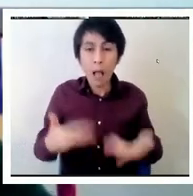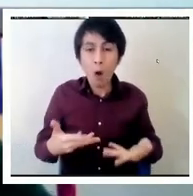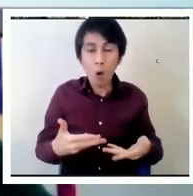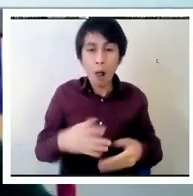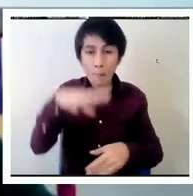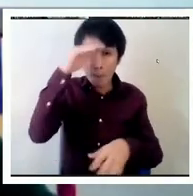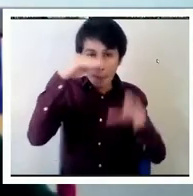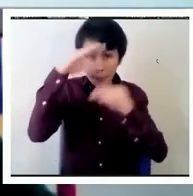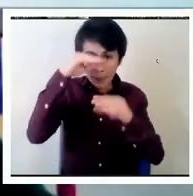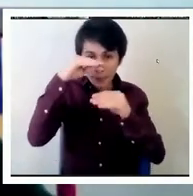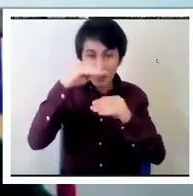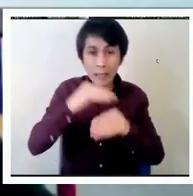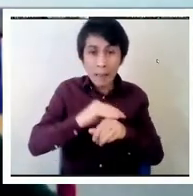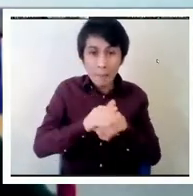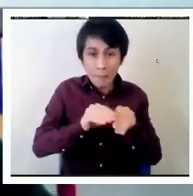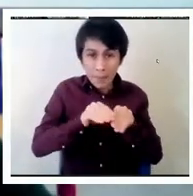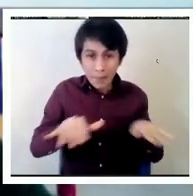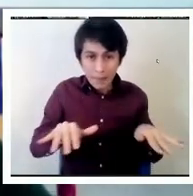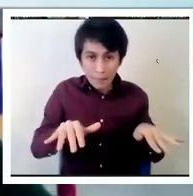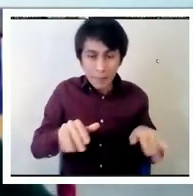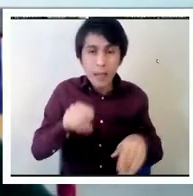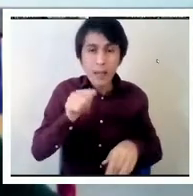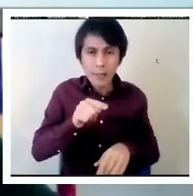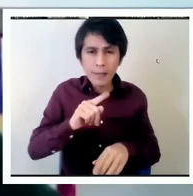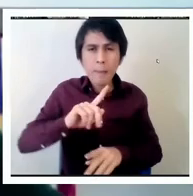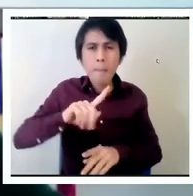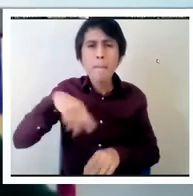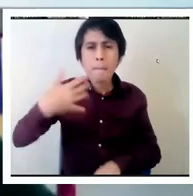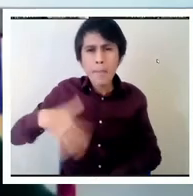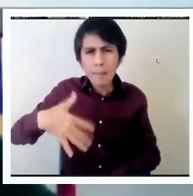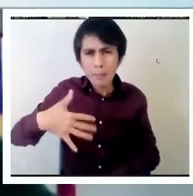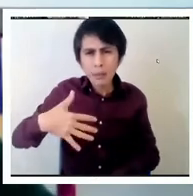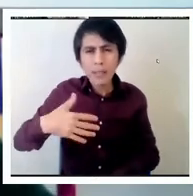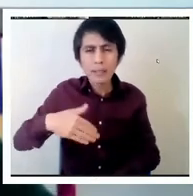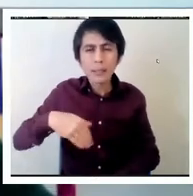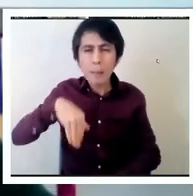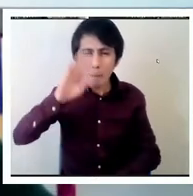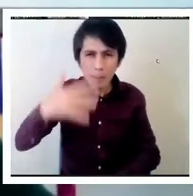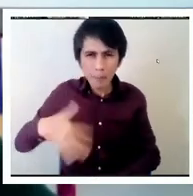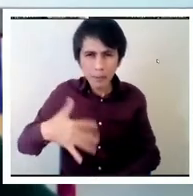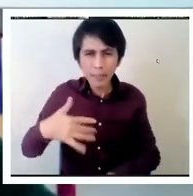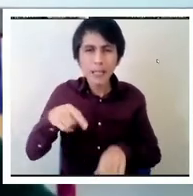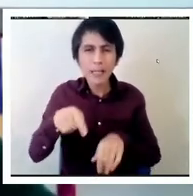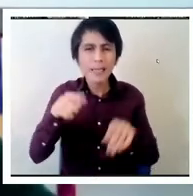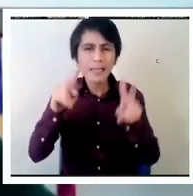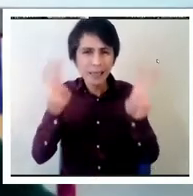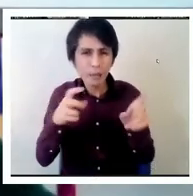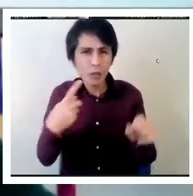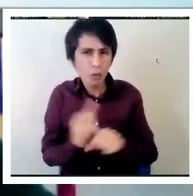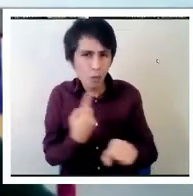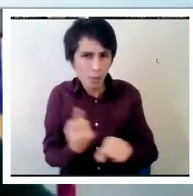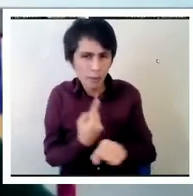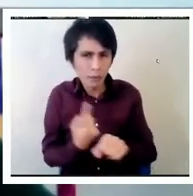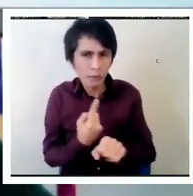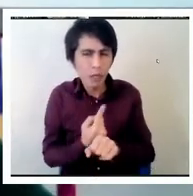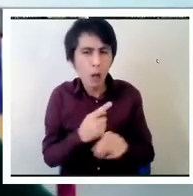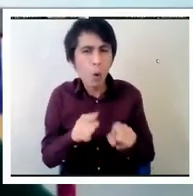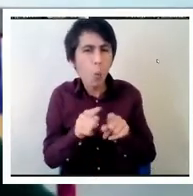Carmen mencionó, es aún más importante conversar sobre este tema, con una mirada reflexiva,